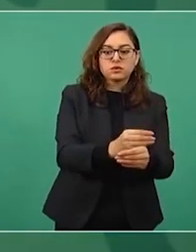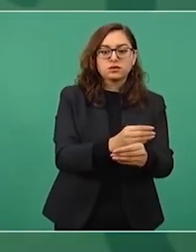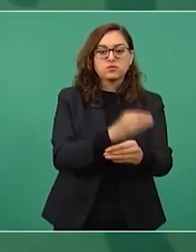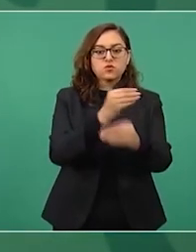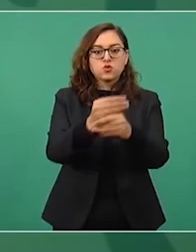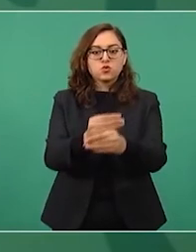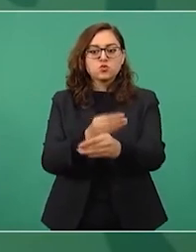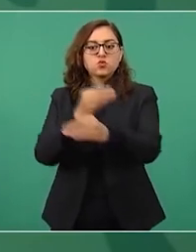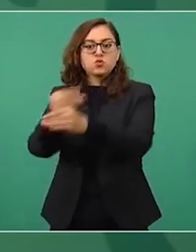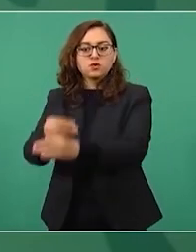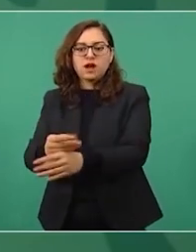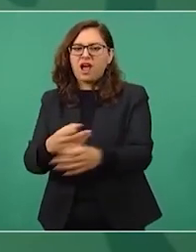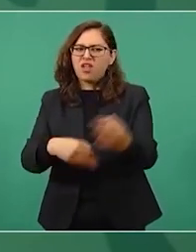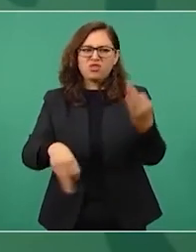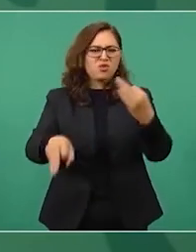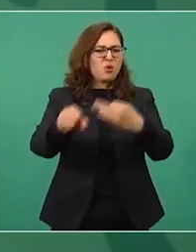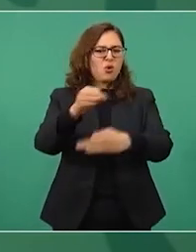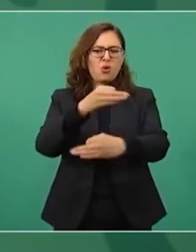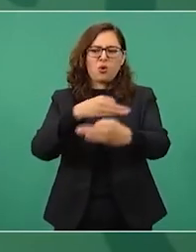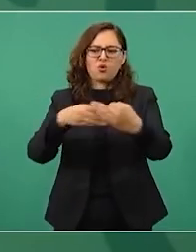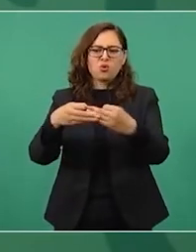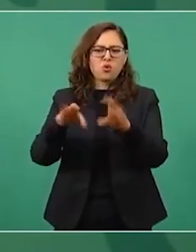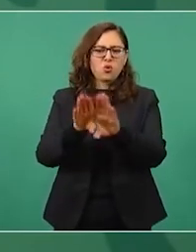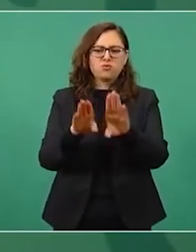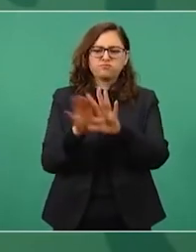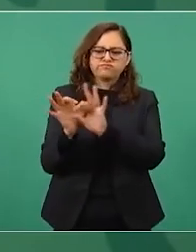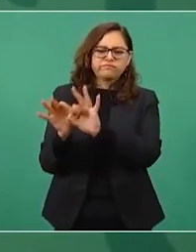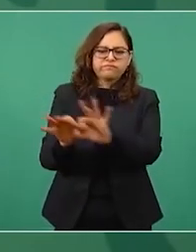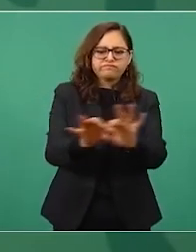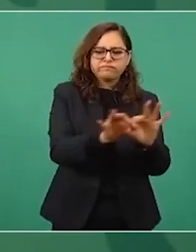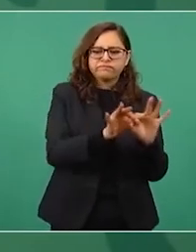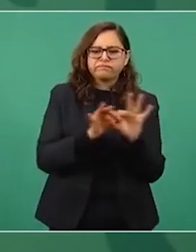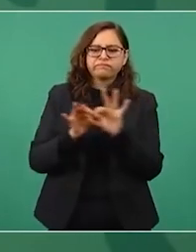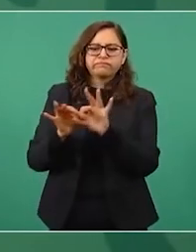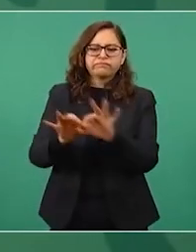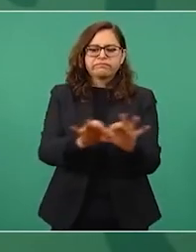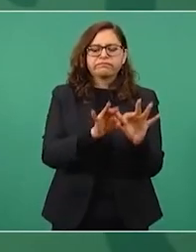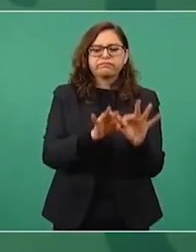de de hermandad de fraternidad